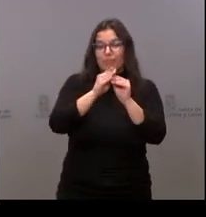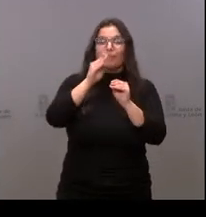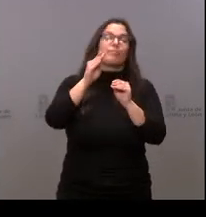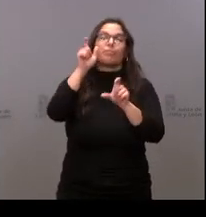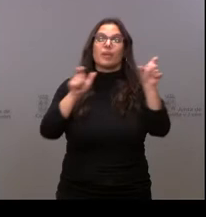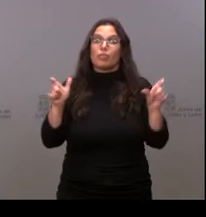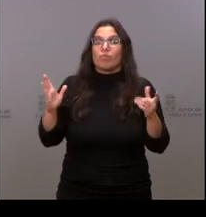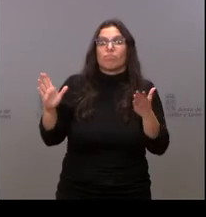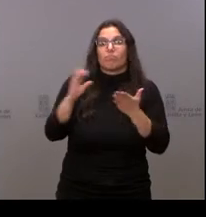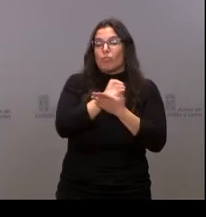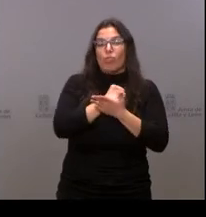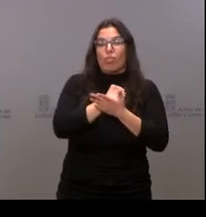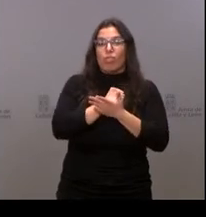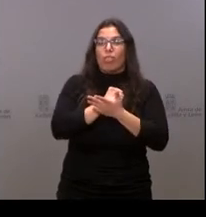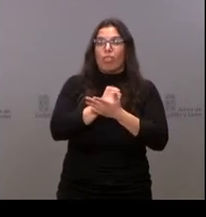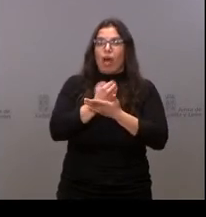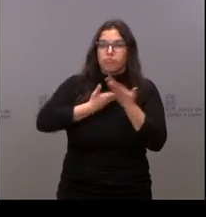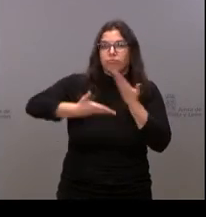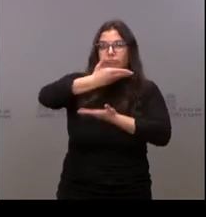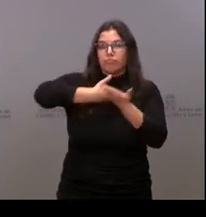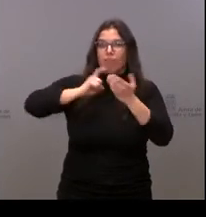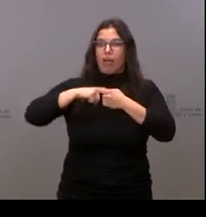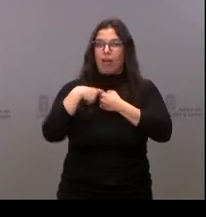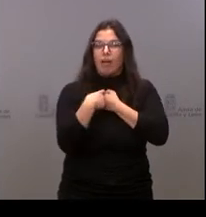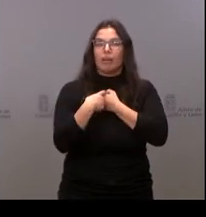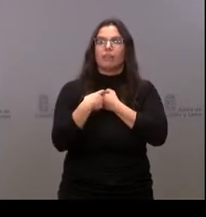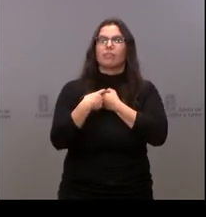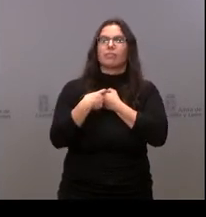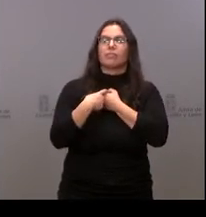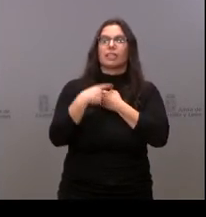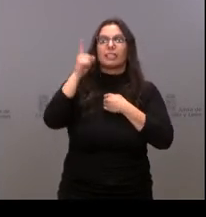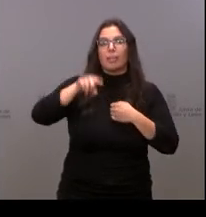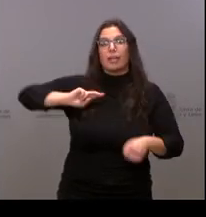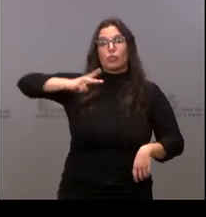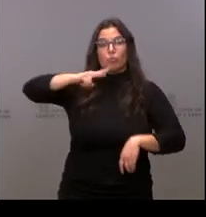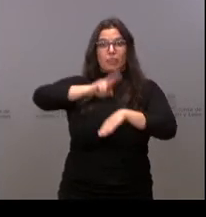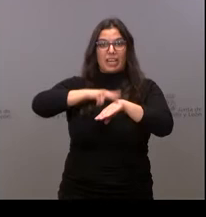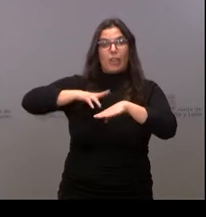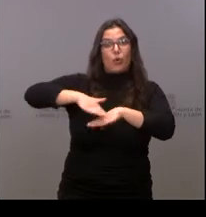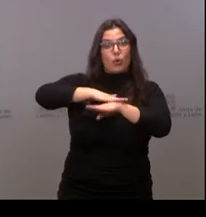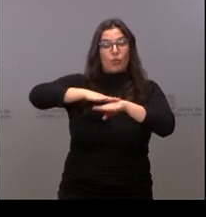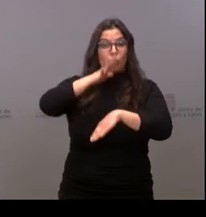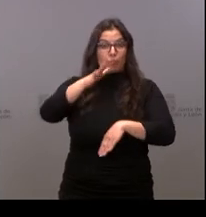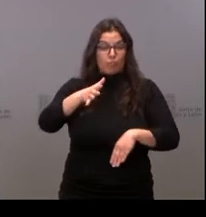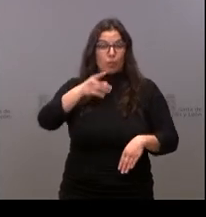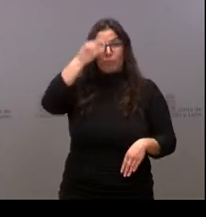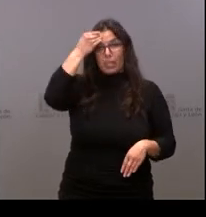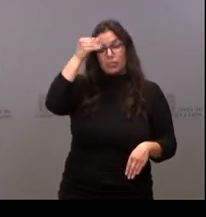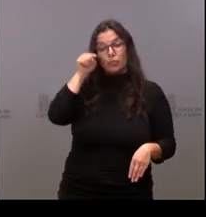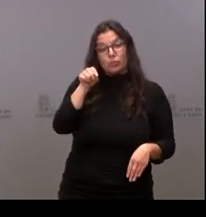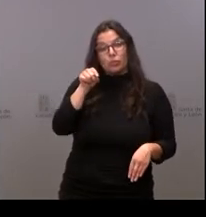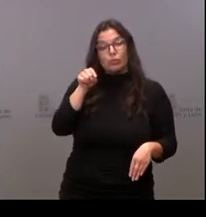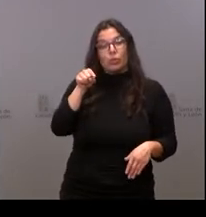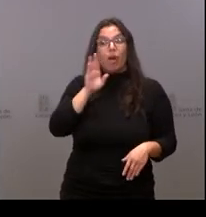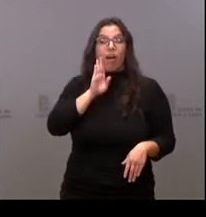personas que se han implicado y también al subdelegado de Gobierno, porque creo que esto, como